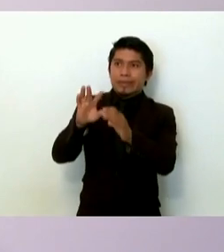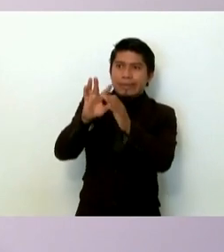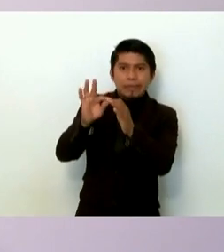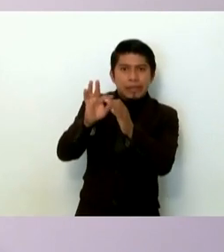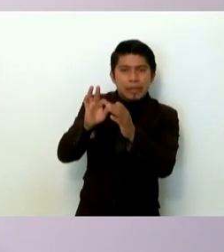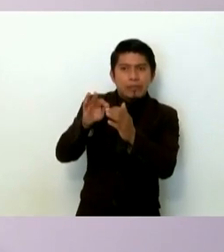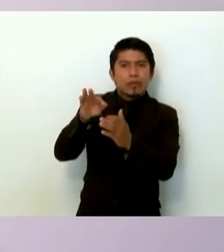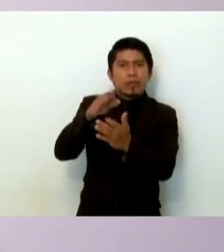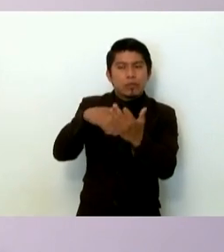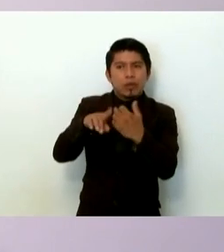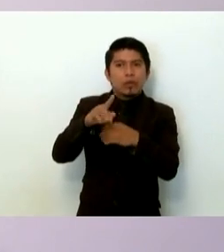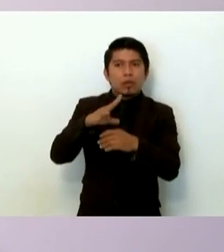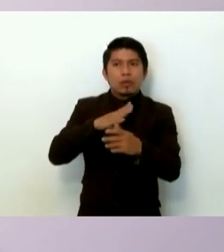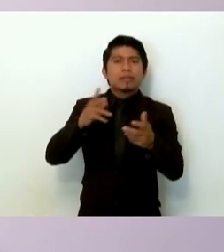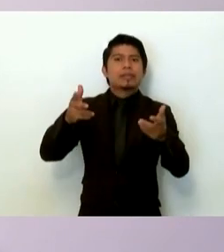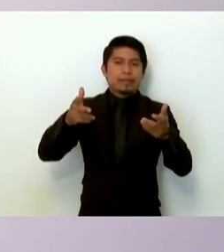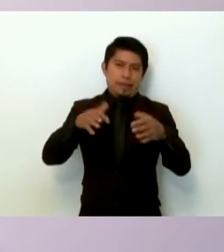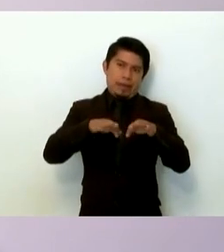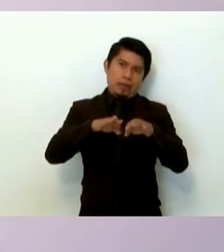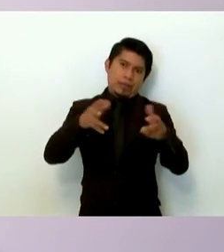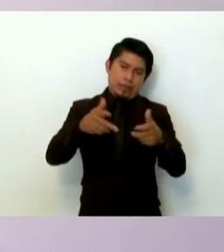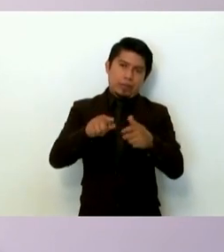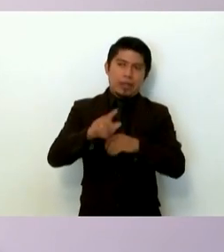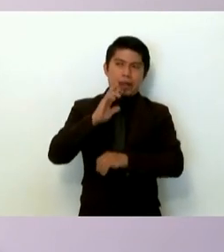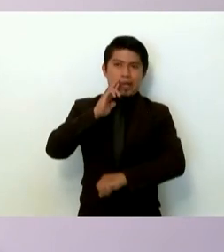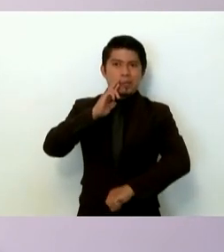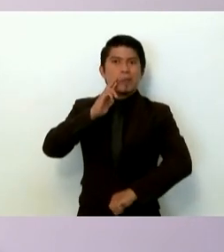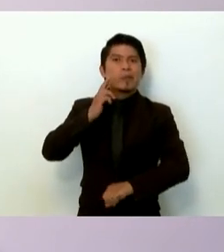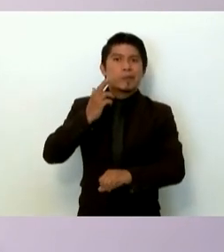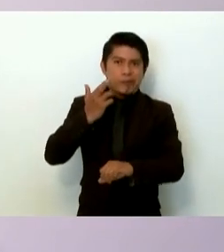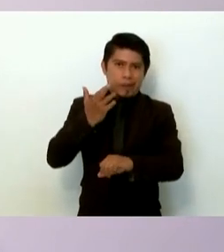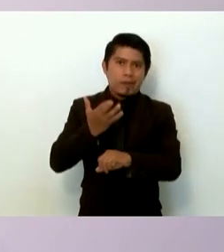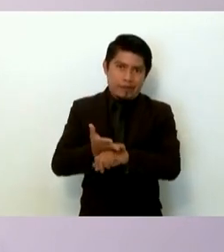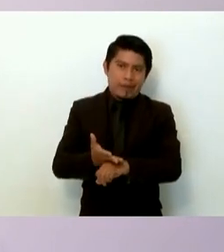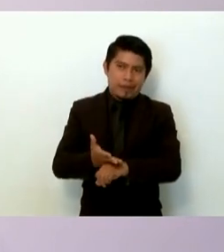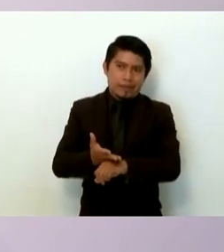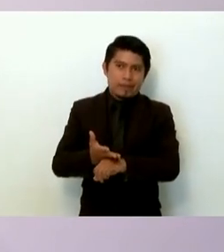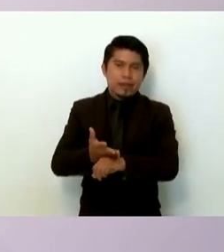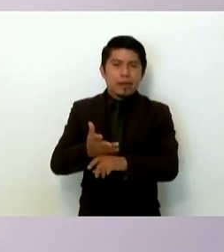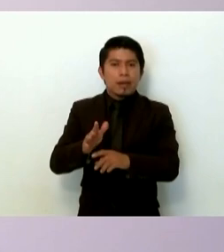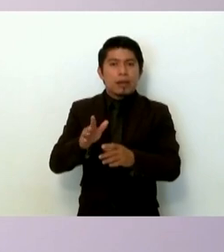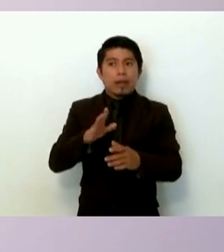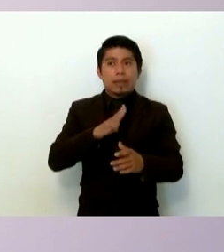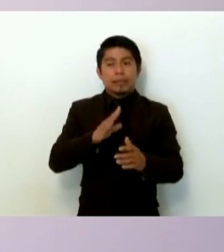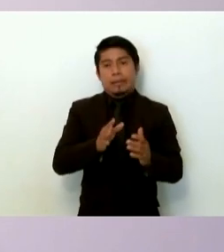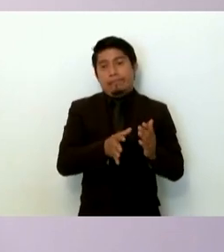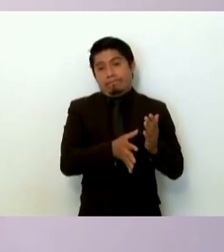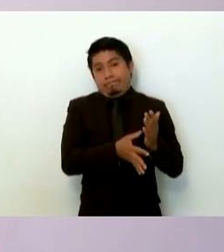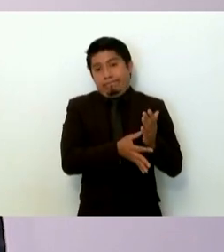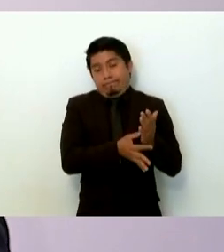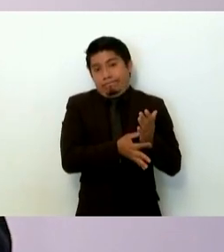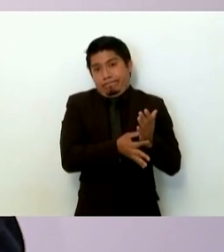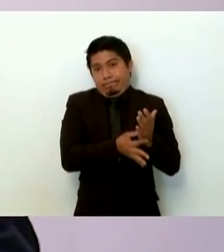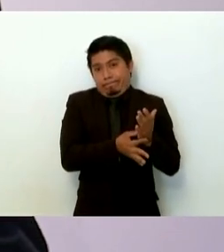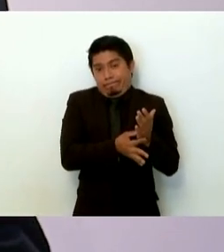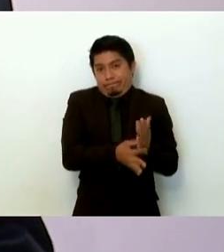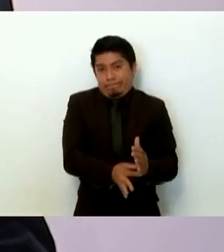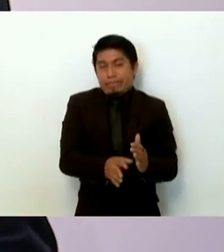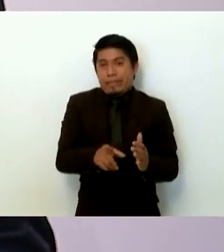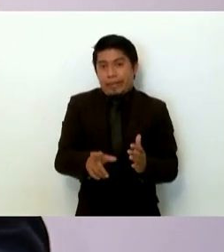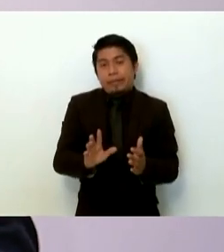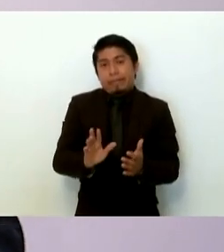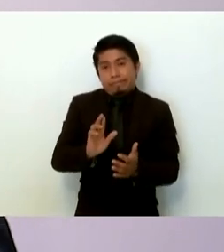de los trabajos que realizamos, las responsabilidades en las que presuntamente incurrieron,